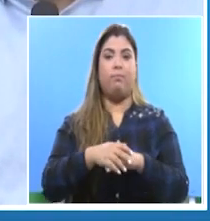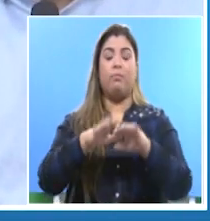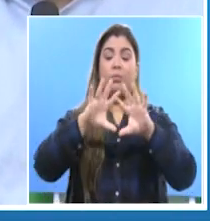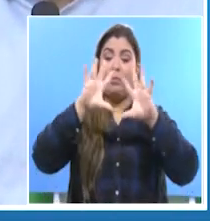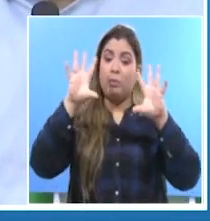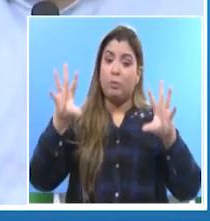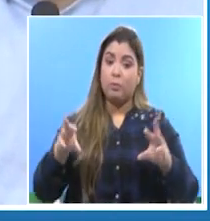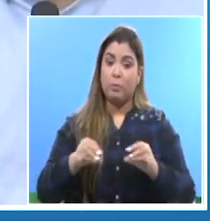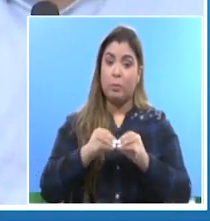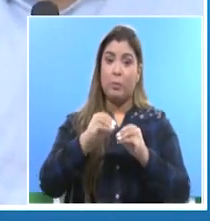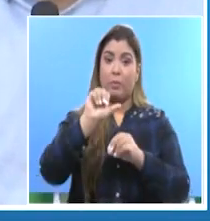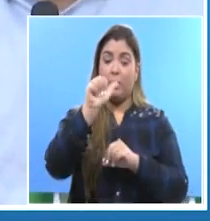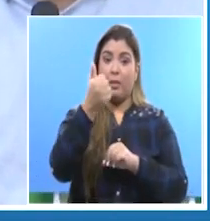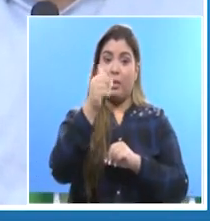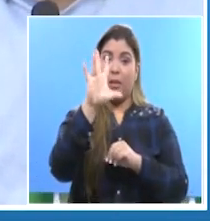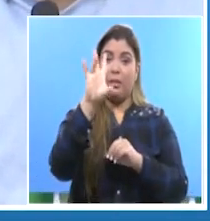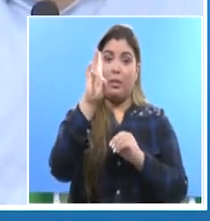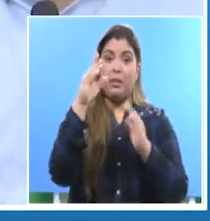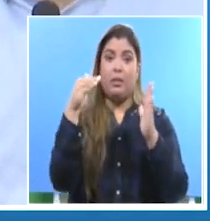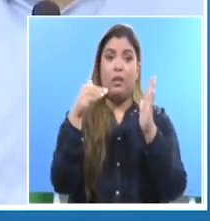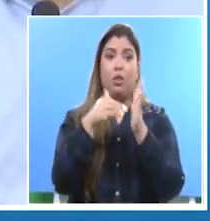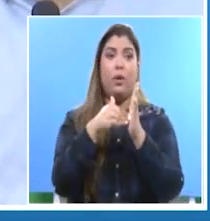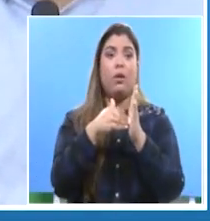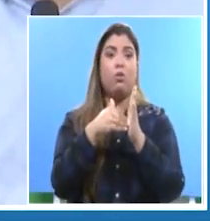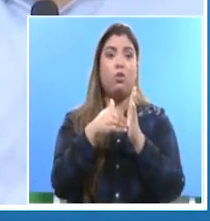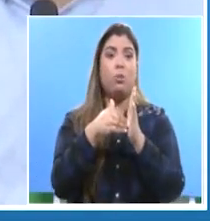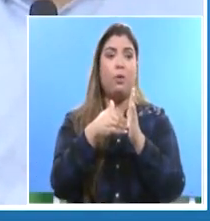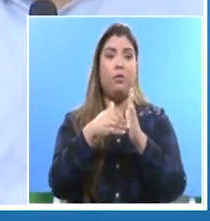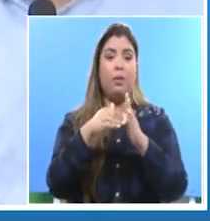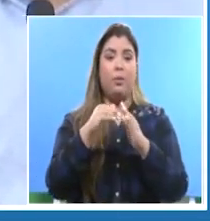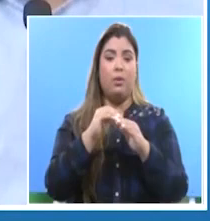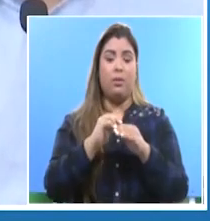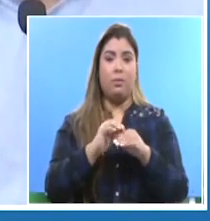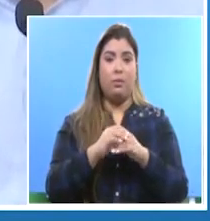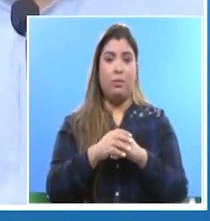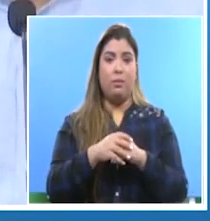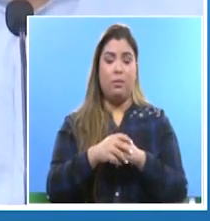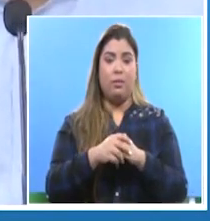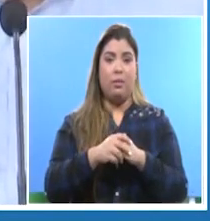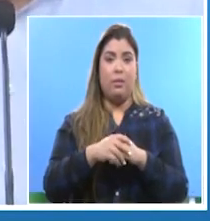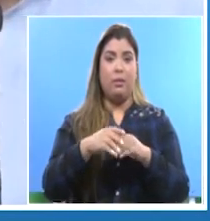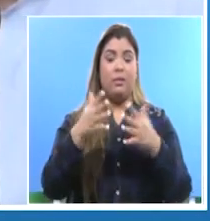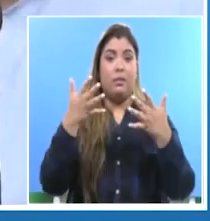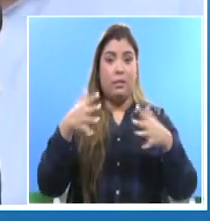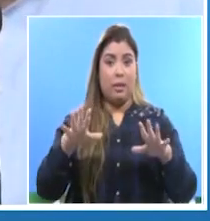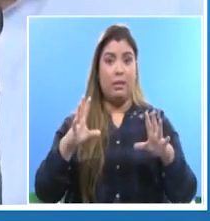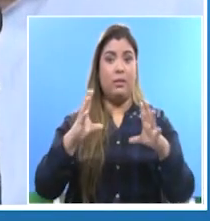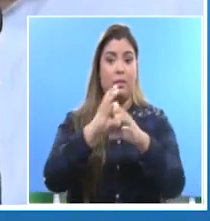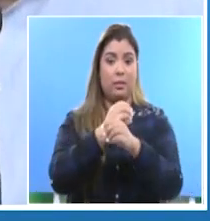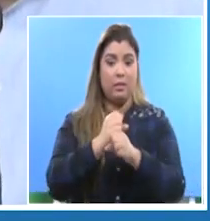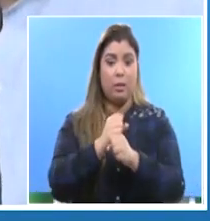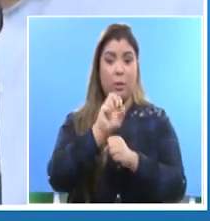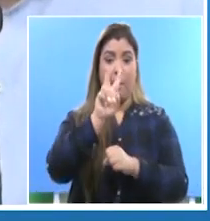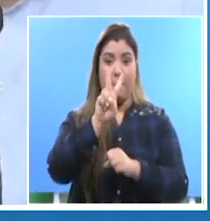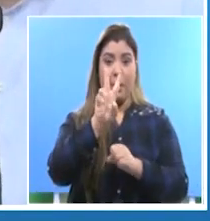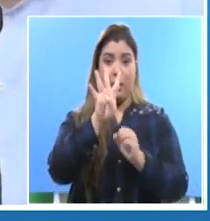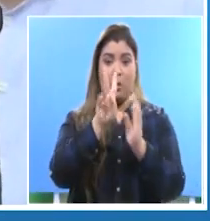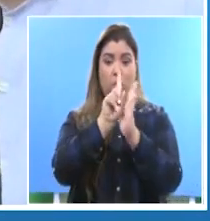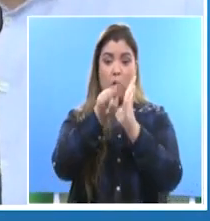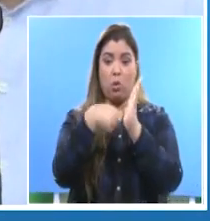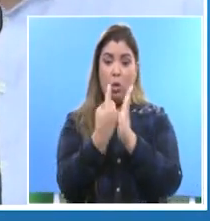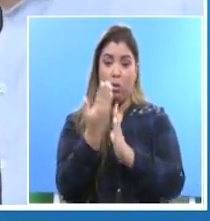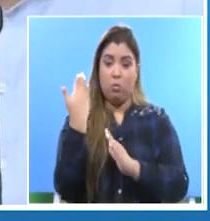acumulado de 17.884 casos. Se han realizado en las últimas 24 horas 2